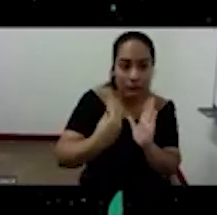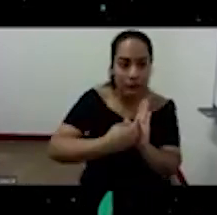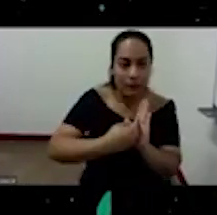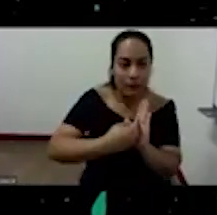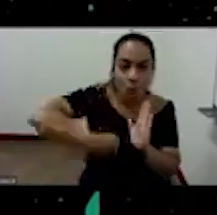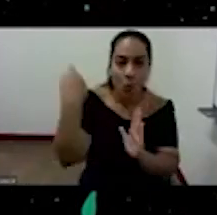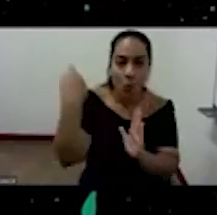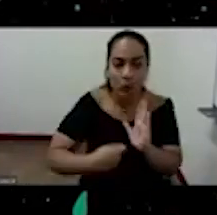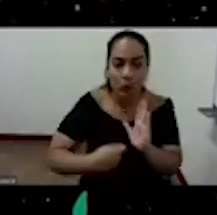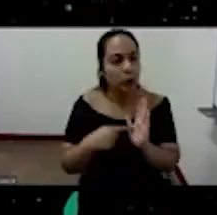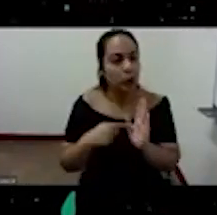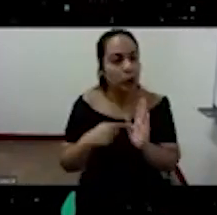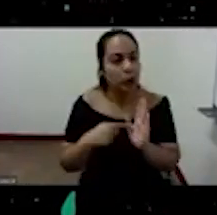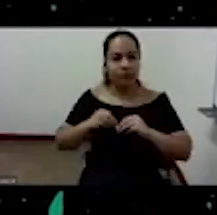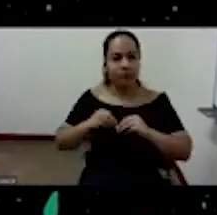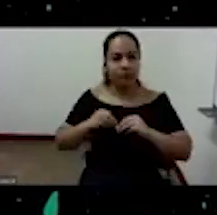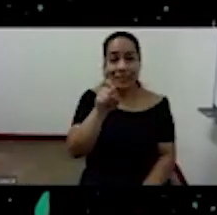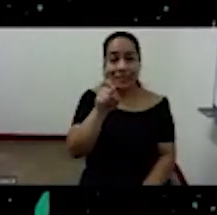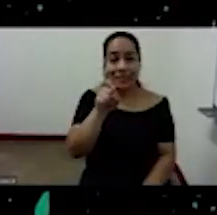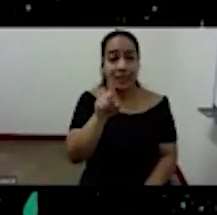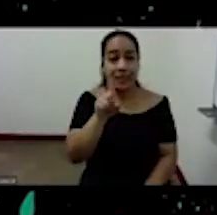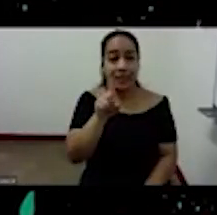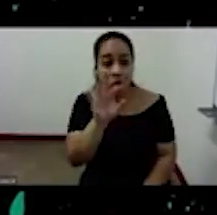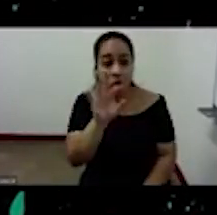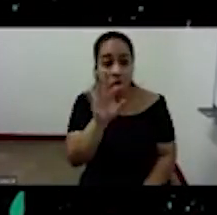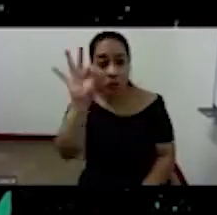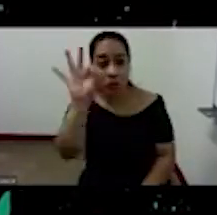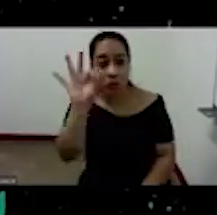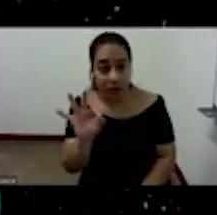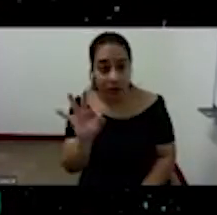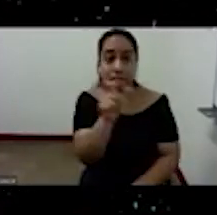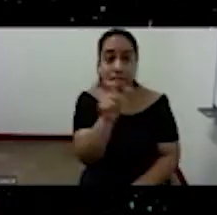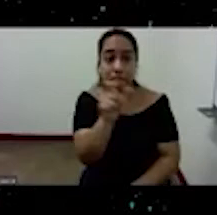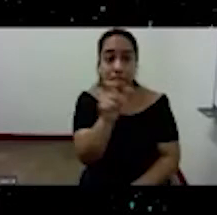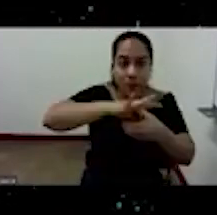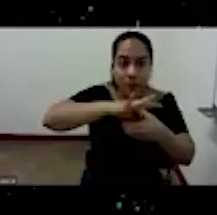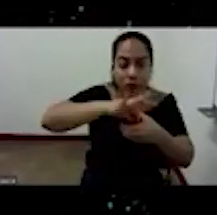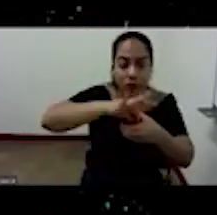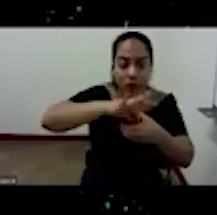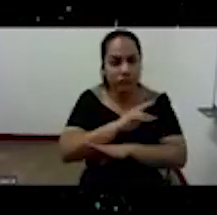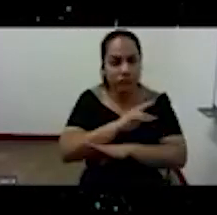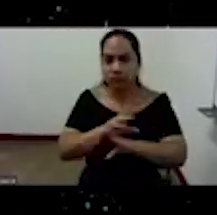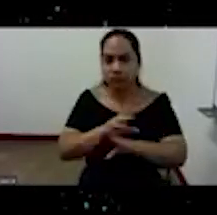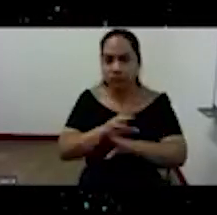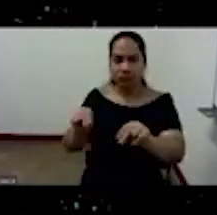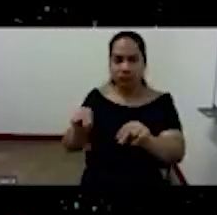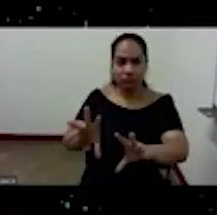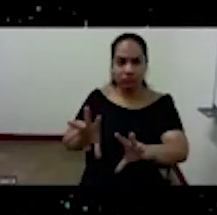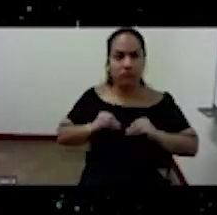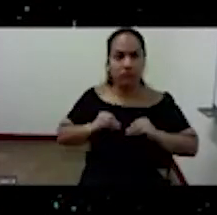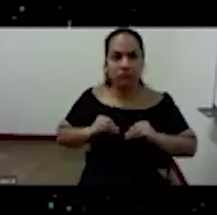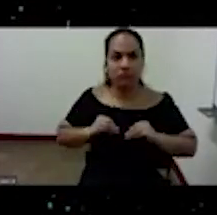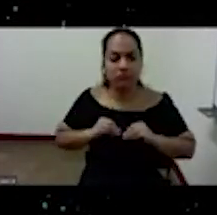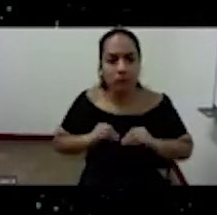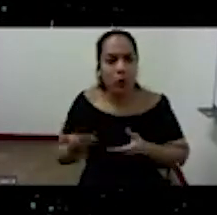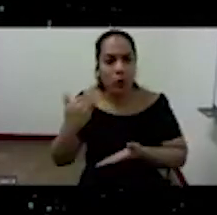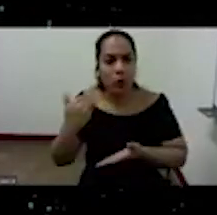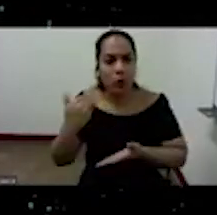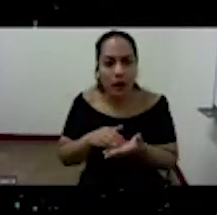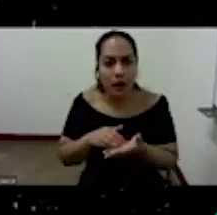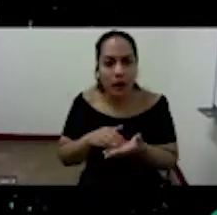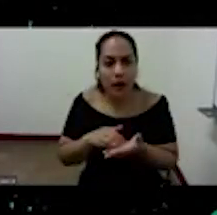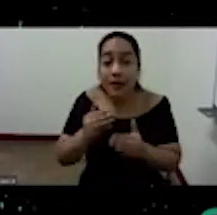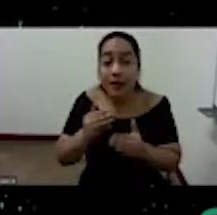62% votó y no a este memorándum el día después